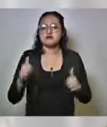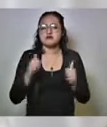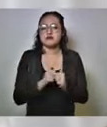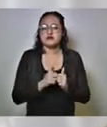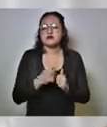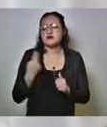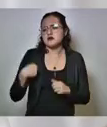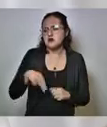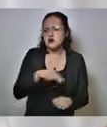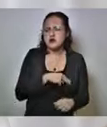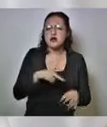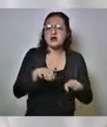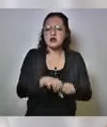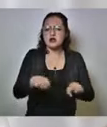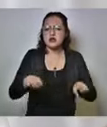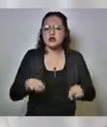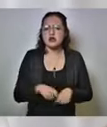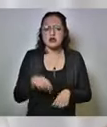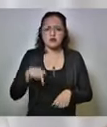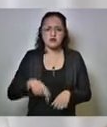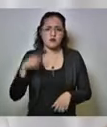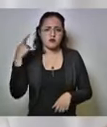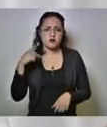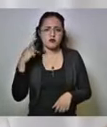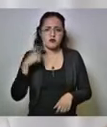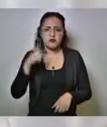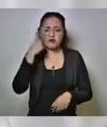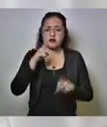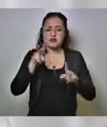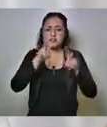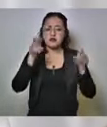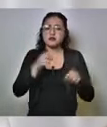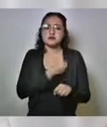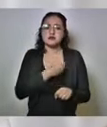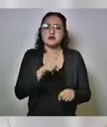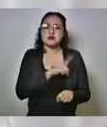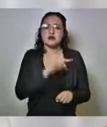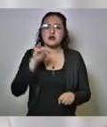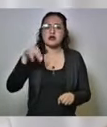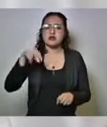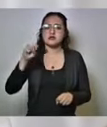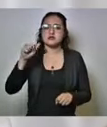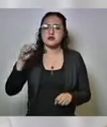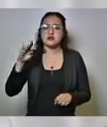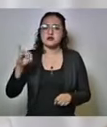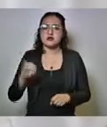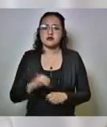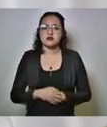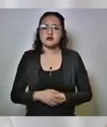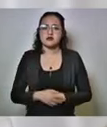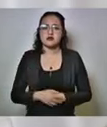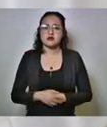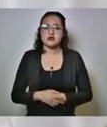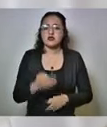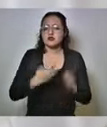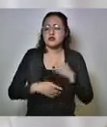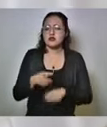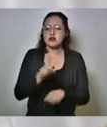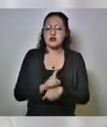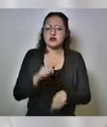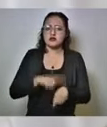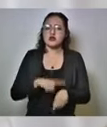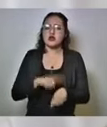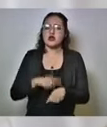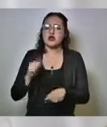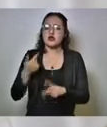nuestro equipo de Puebla para el tema de salud de Insabi. Todos los días a partir de las 11 nos